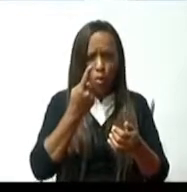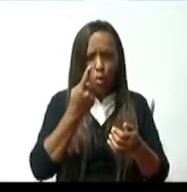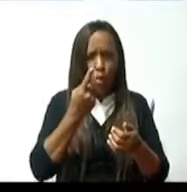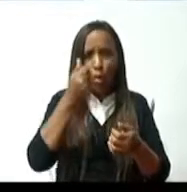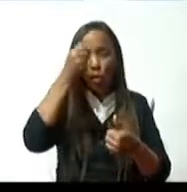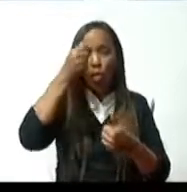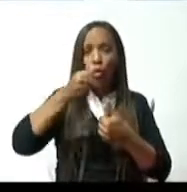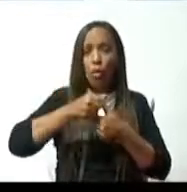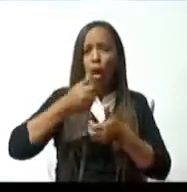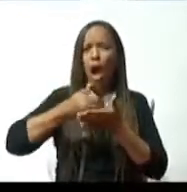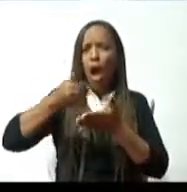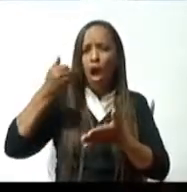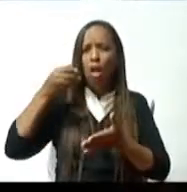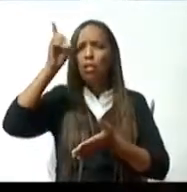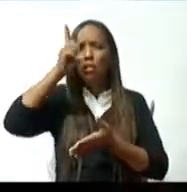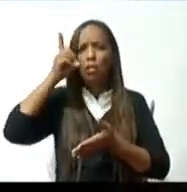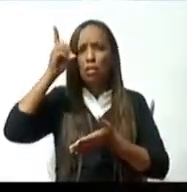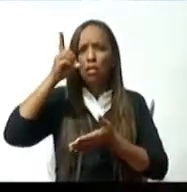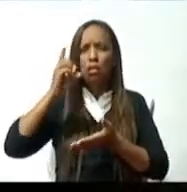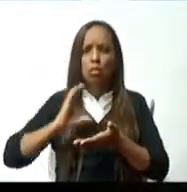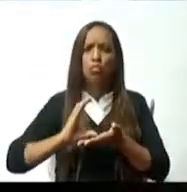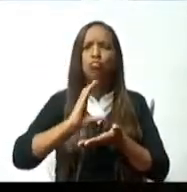entre todos. Buenas tardes, presidente. Gracias, presidente.